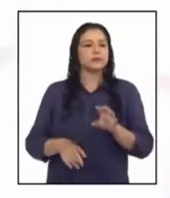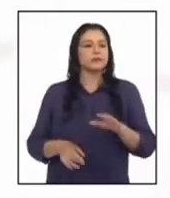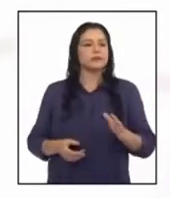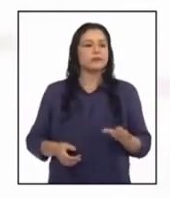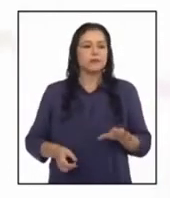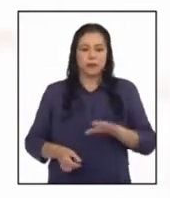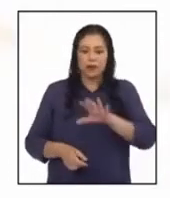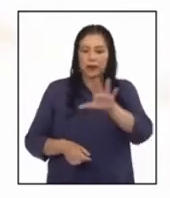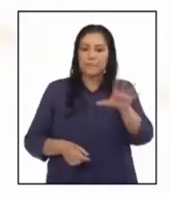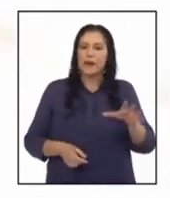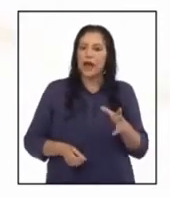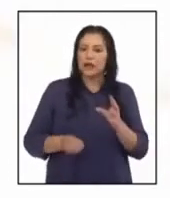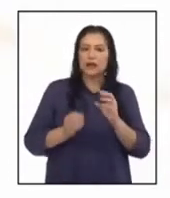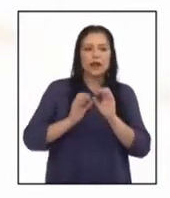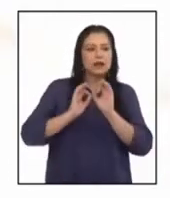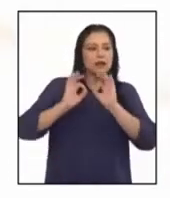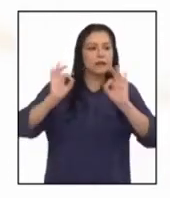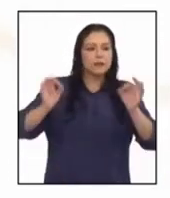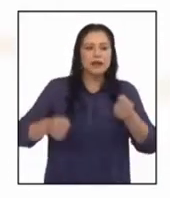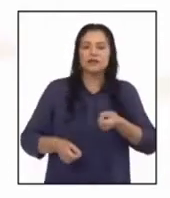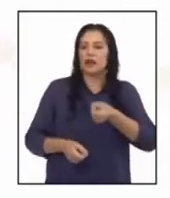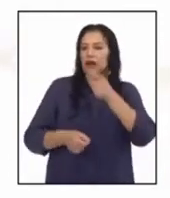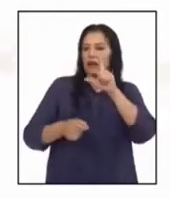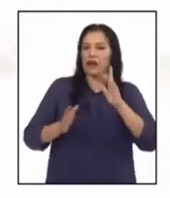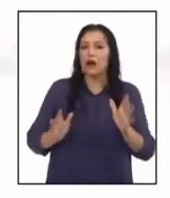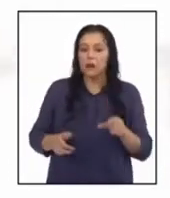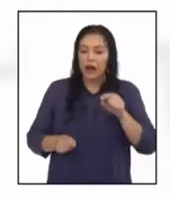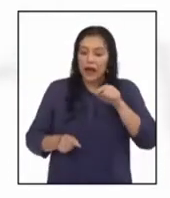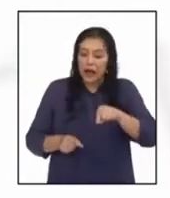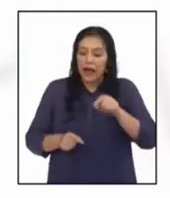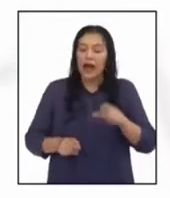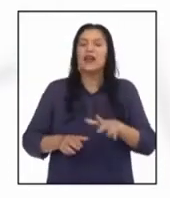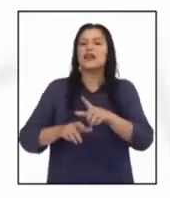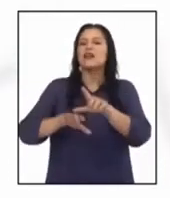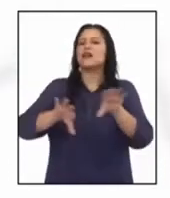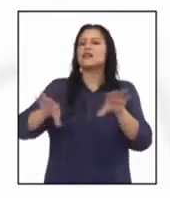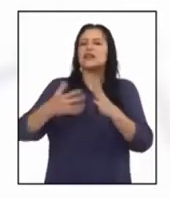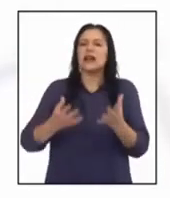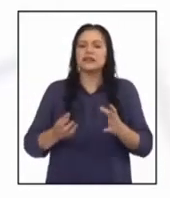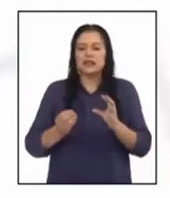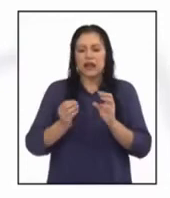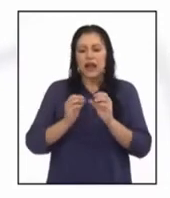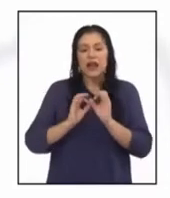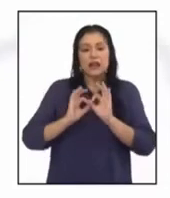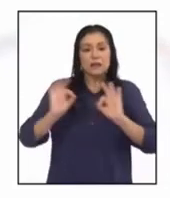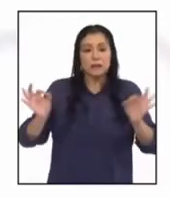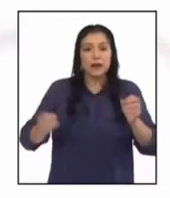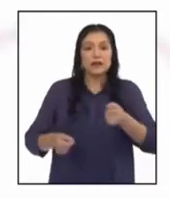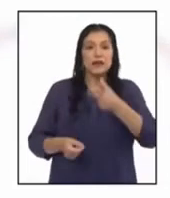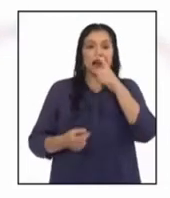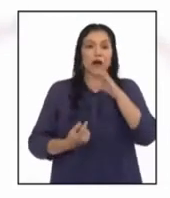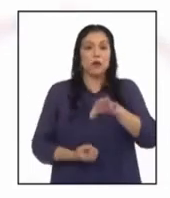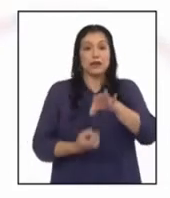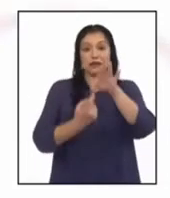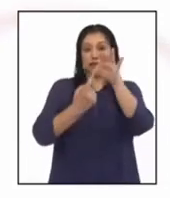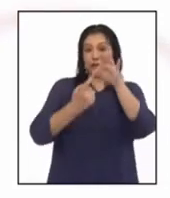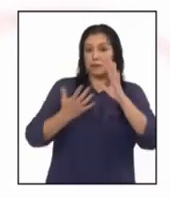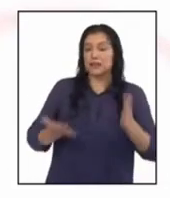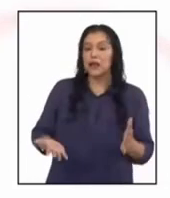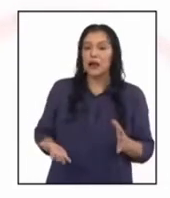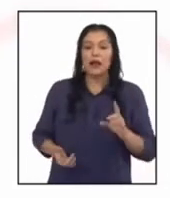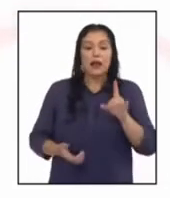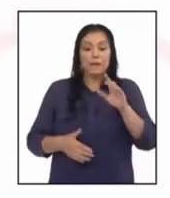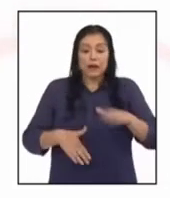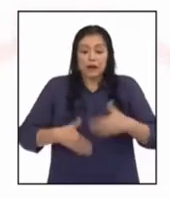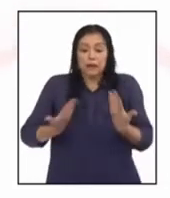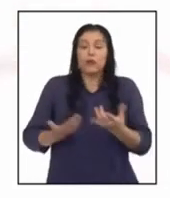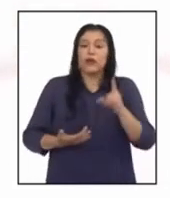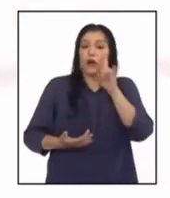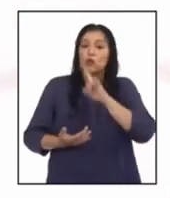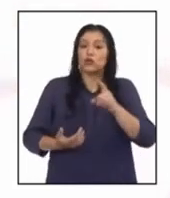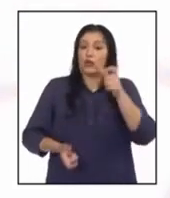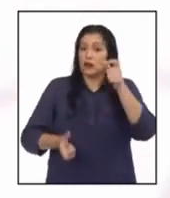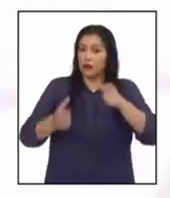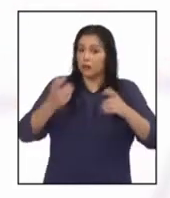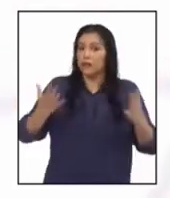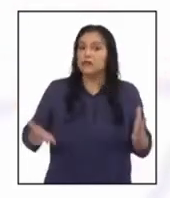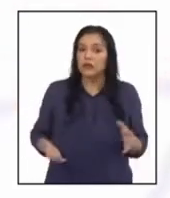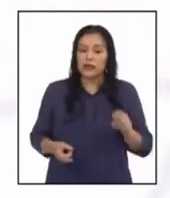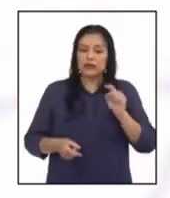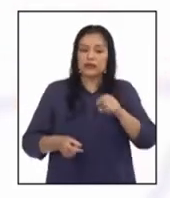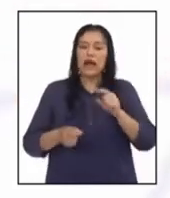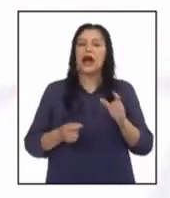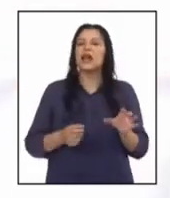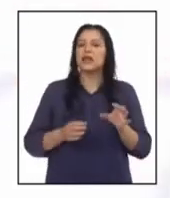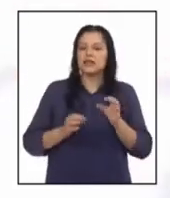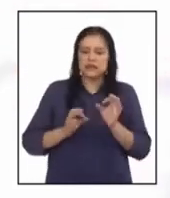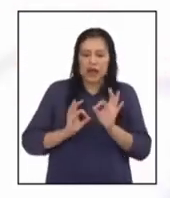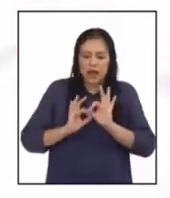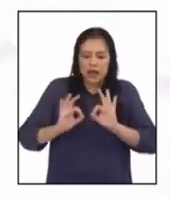Planta de tratamiento de aguas superficiales. Aquí se realiza el tratamiento especial del agua, limpieza, para el uso poblacional. Es decir, aquí